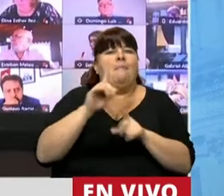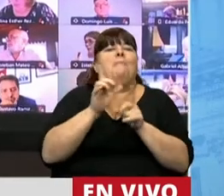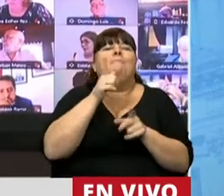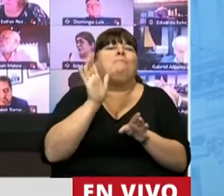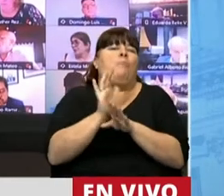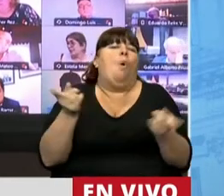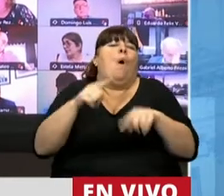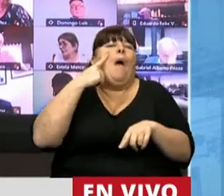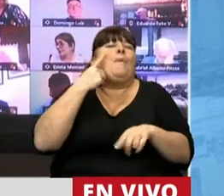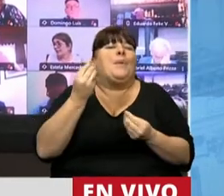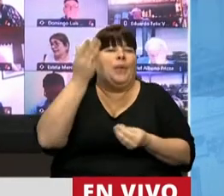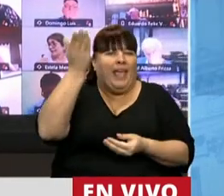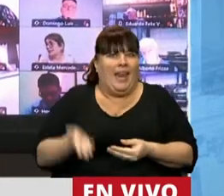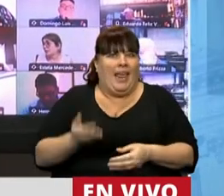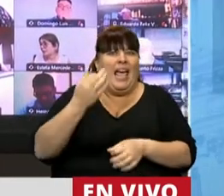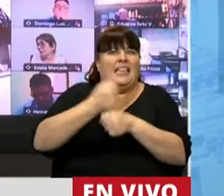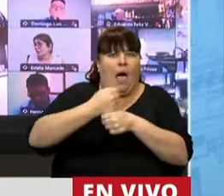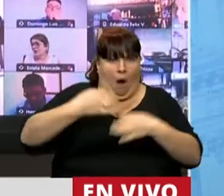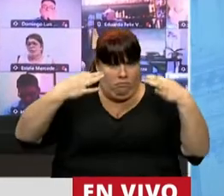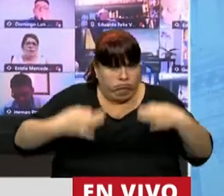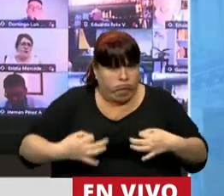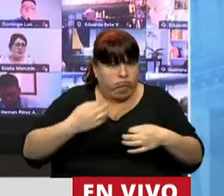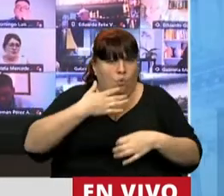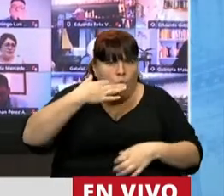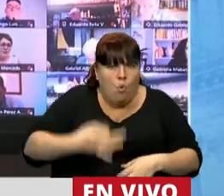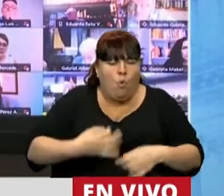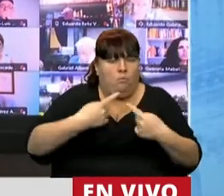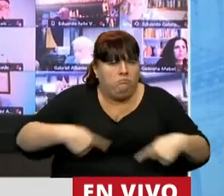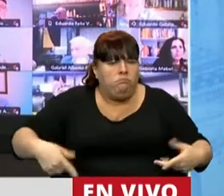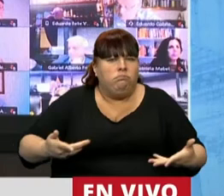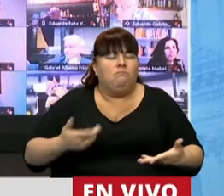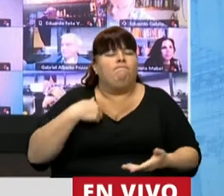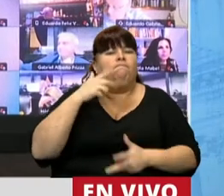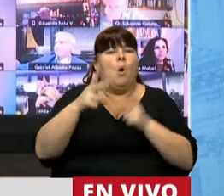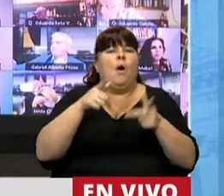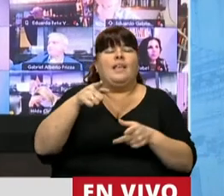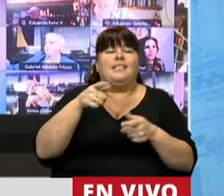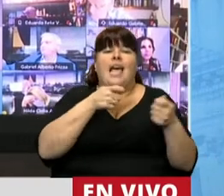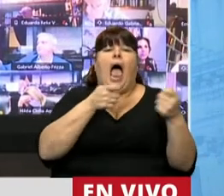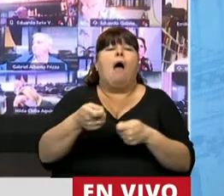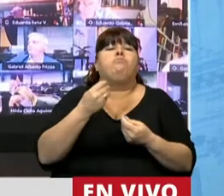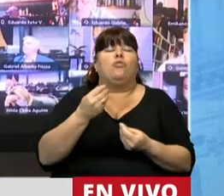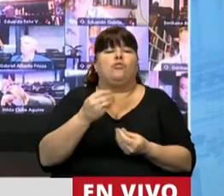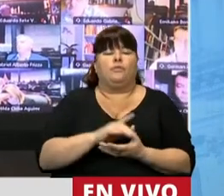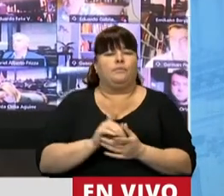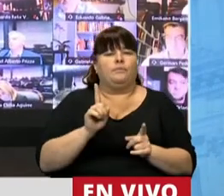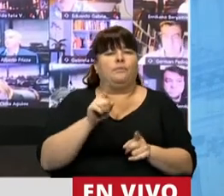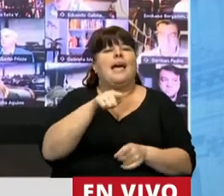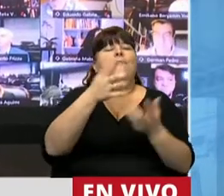como trabajadora ejemplar. Quiero decirles que este apoyo cuenta, que este